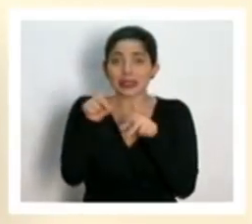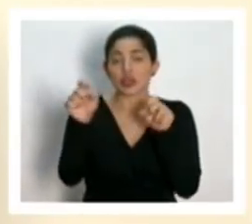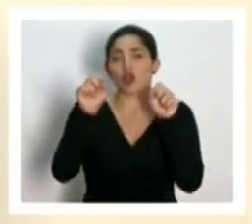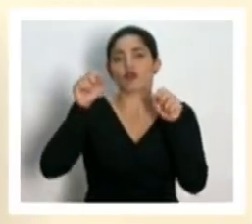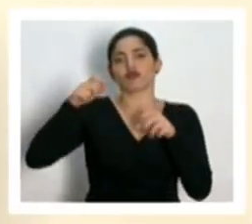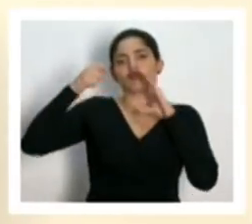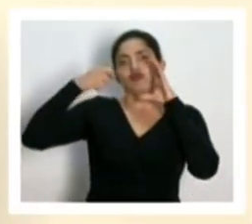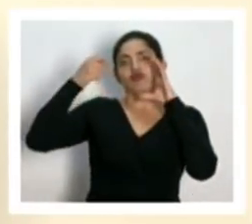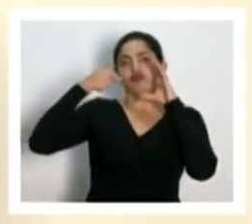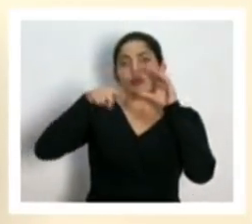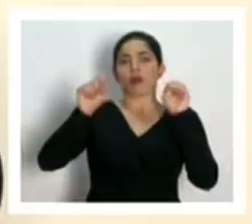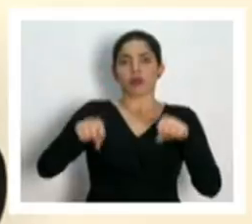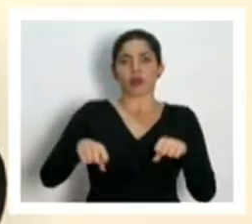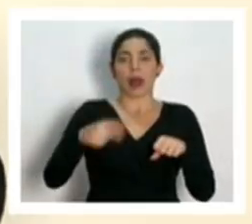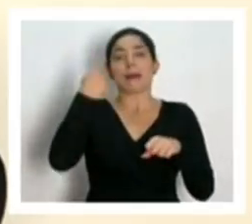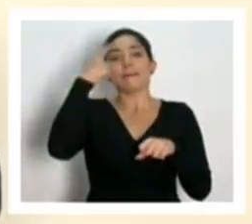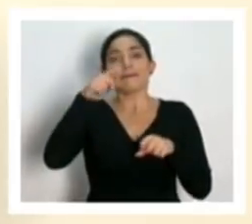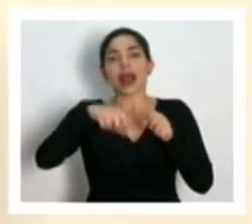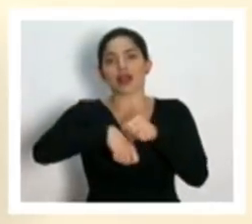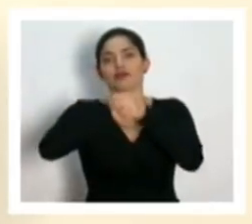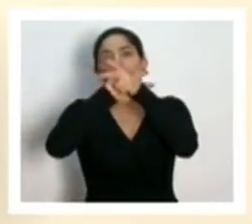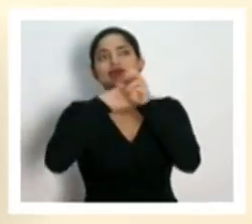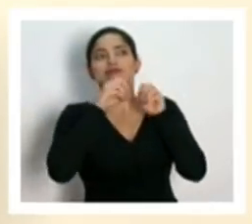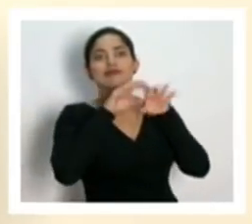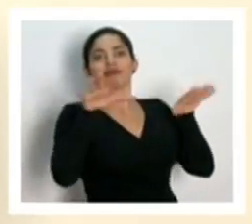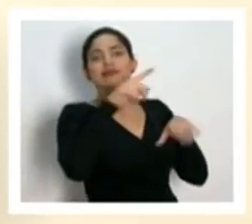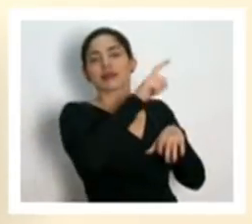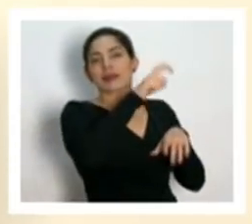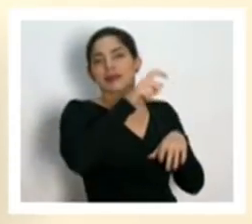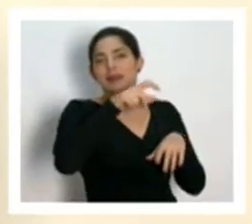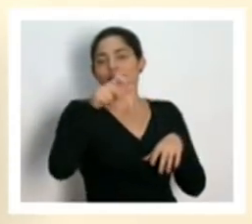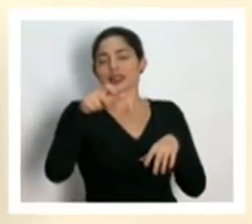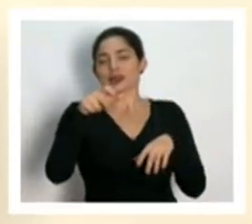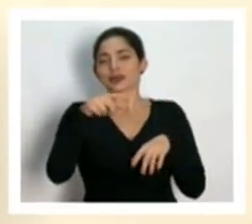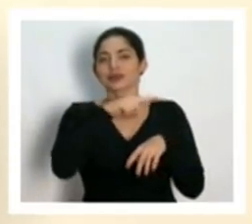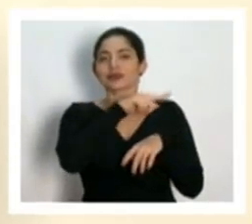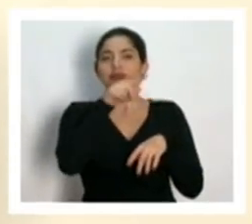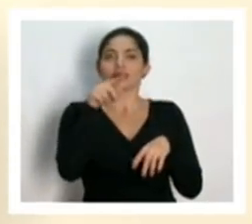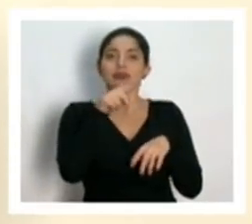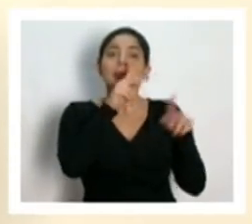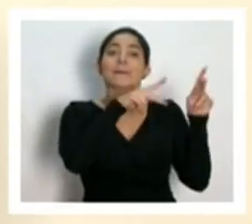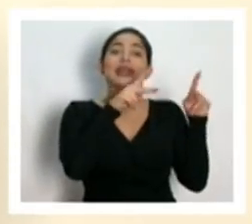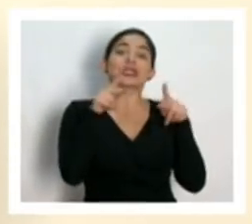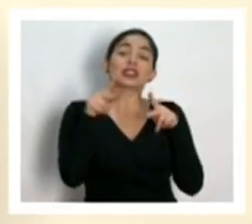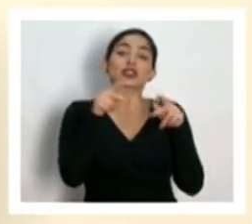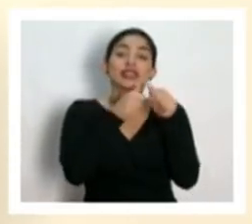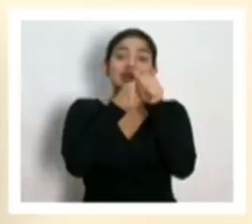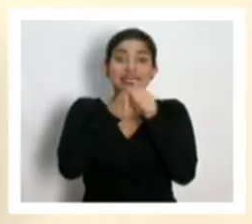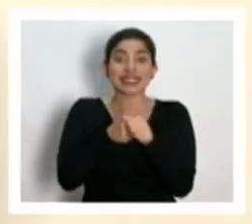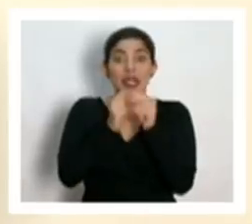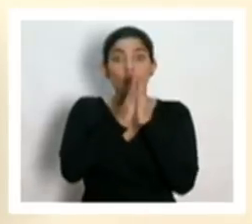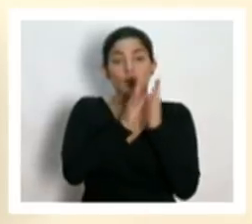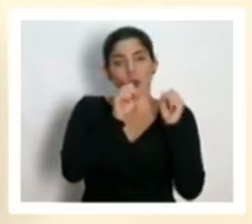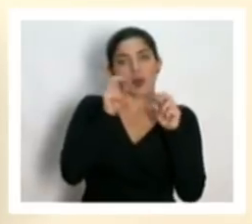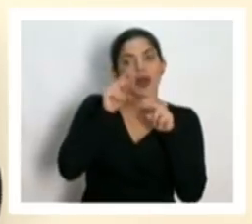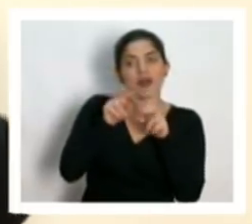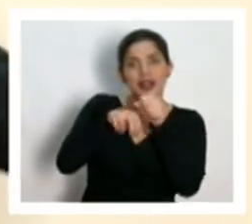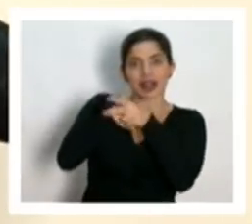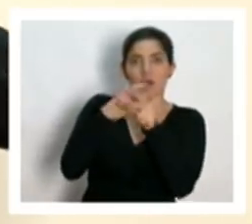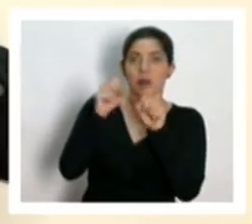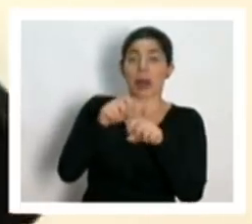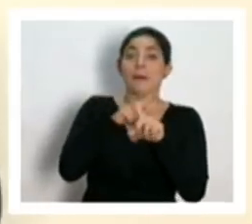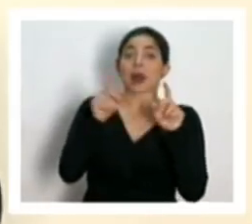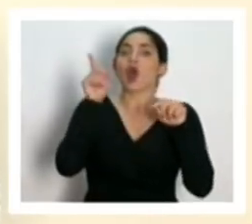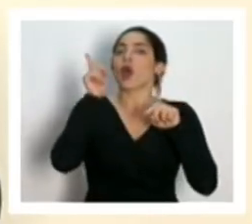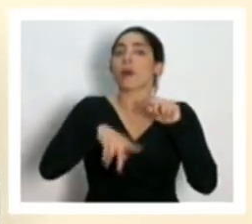y transmitiendo a las personas que siguen este culto lo que no se puede es